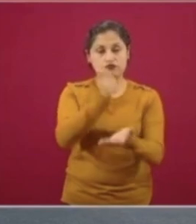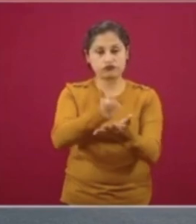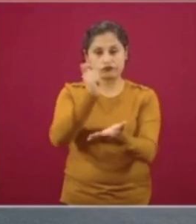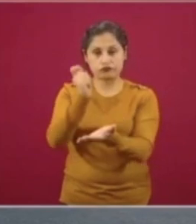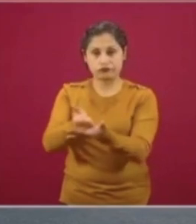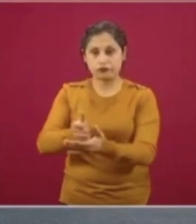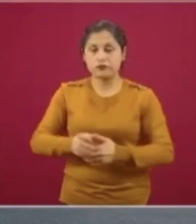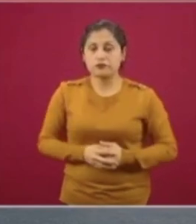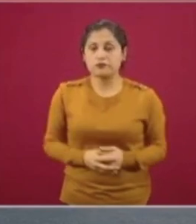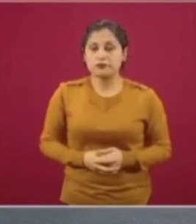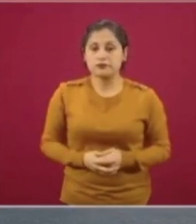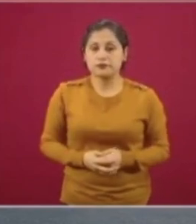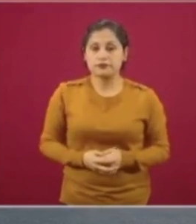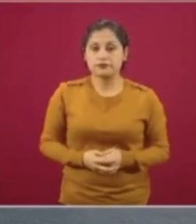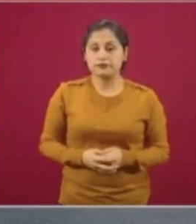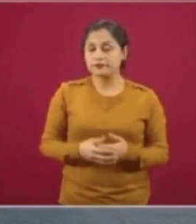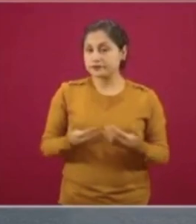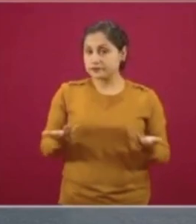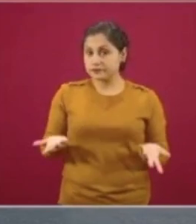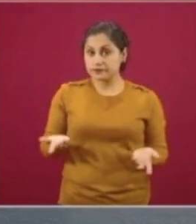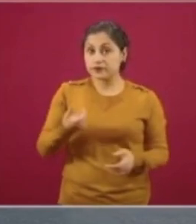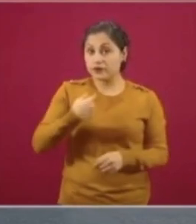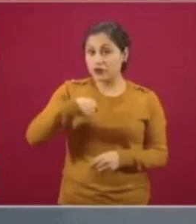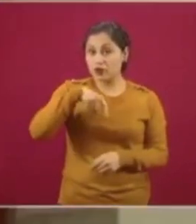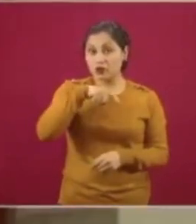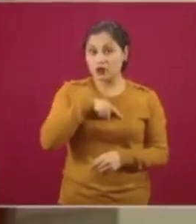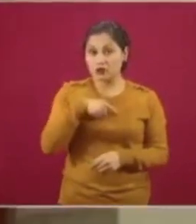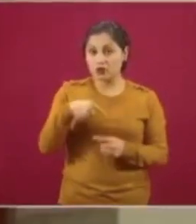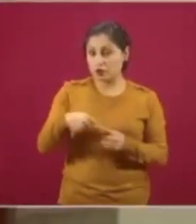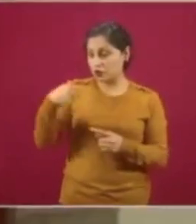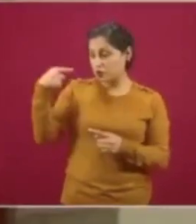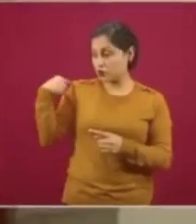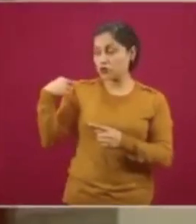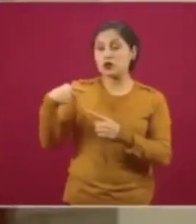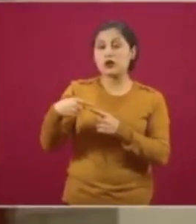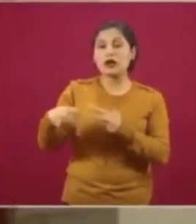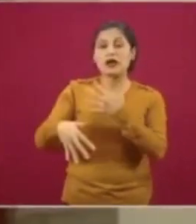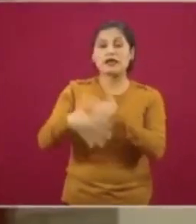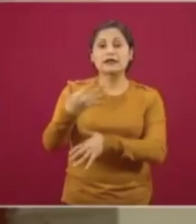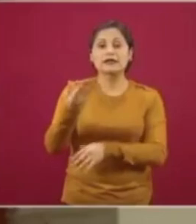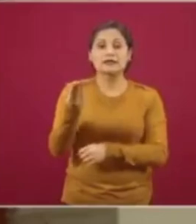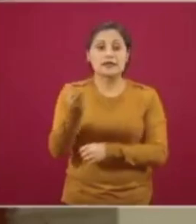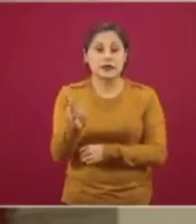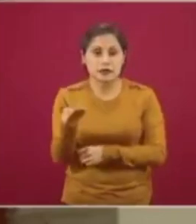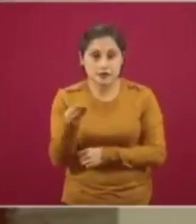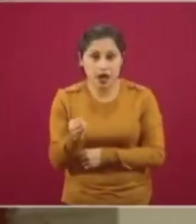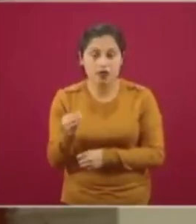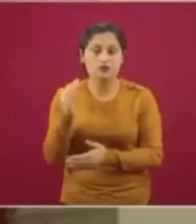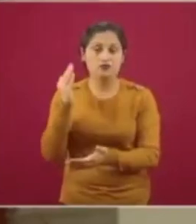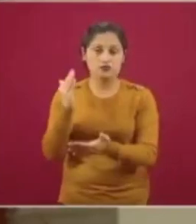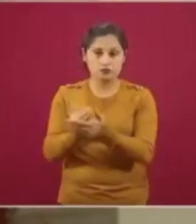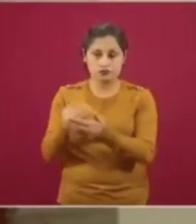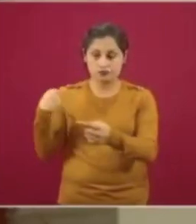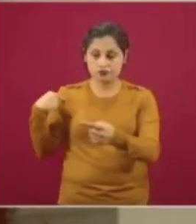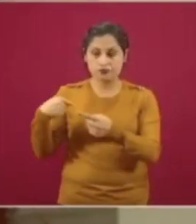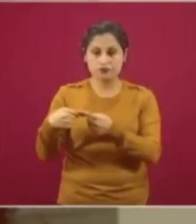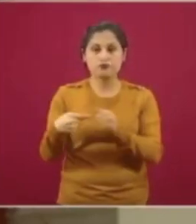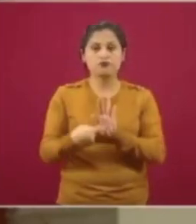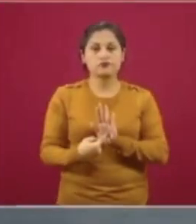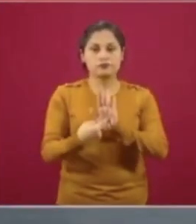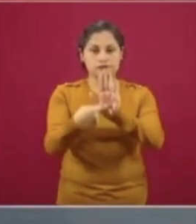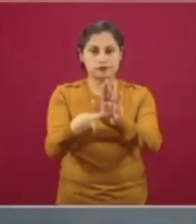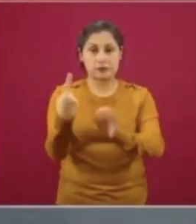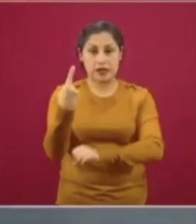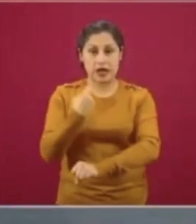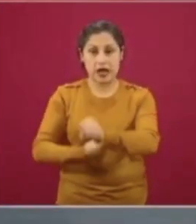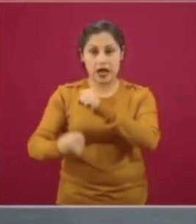¿Y qué es lo que hemos hecho hasta el día 15 de mayo, que es el corte? El año pasado apoyamos, como lo